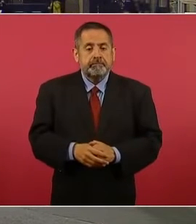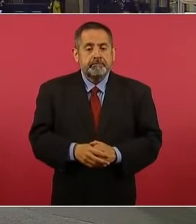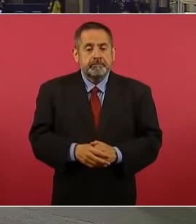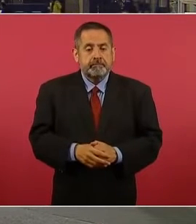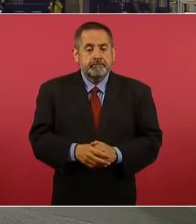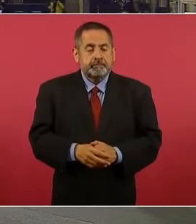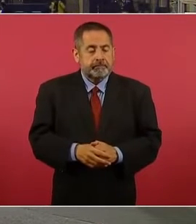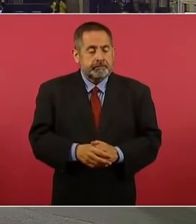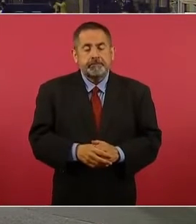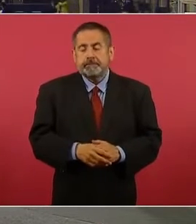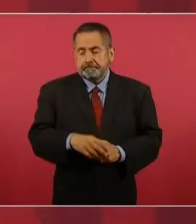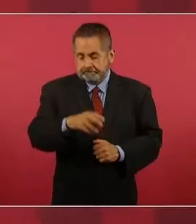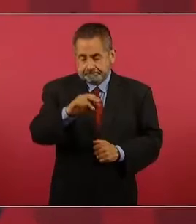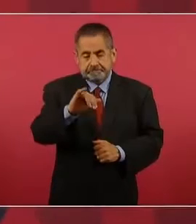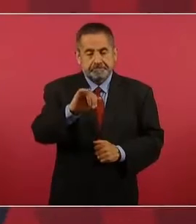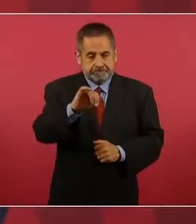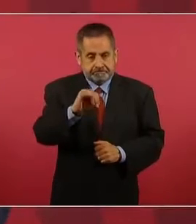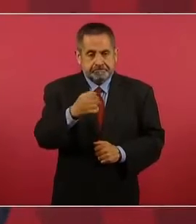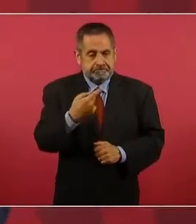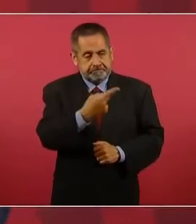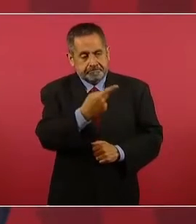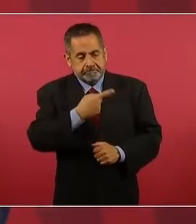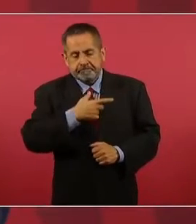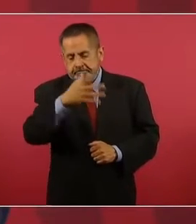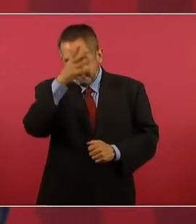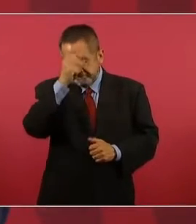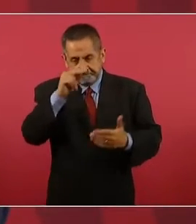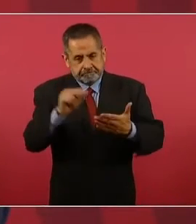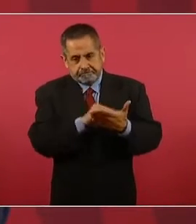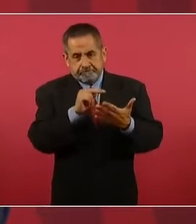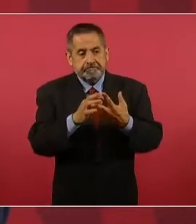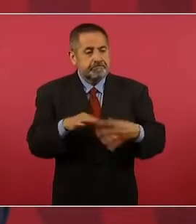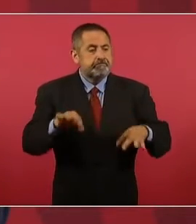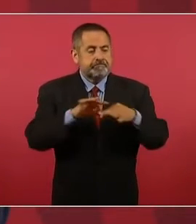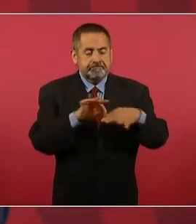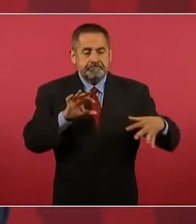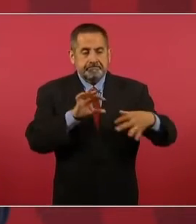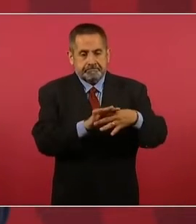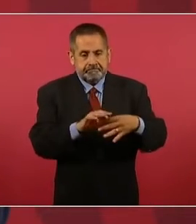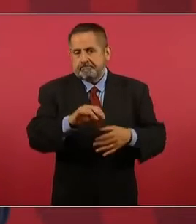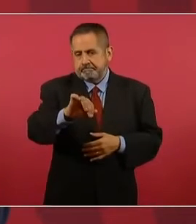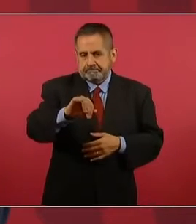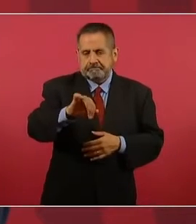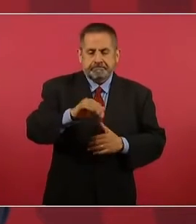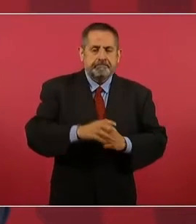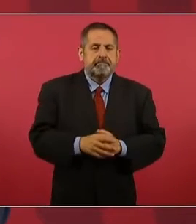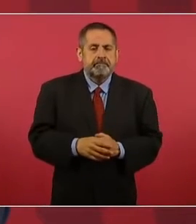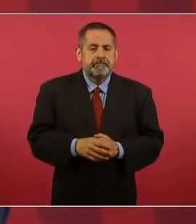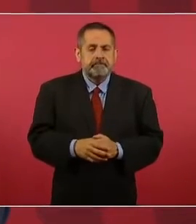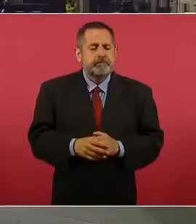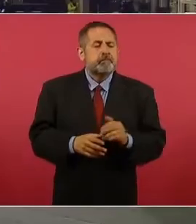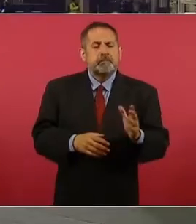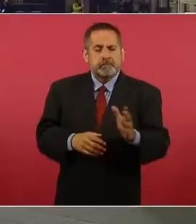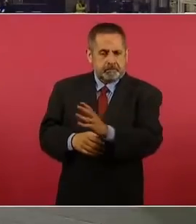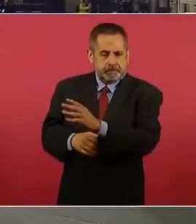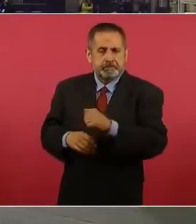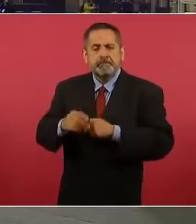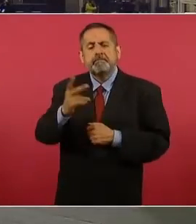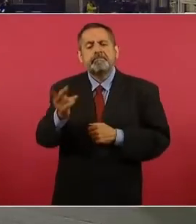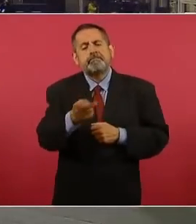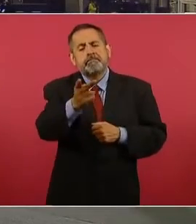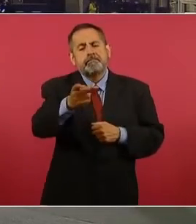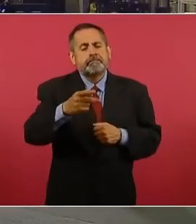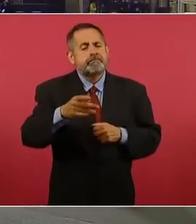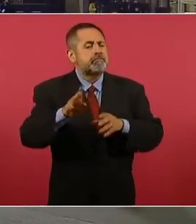Sí va a haber acuerdos importantes. Y en el mismo tema de las inversiones, ¿está